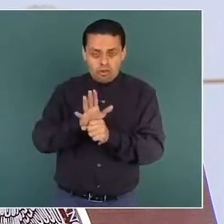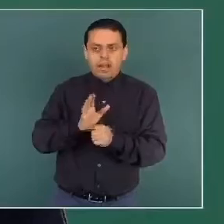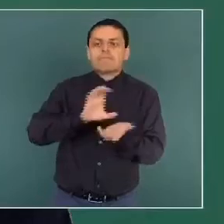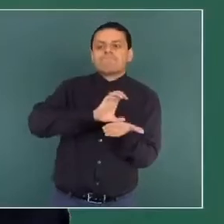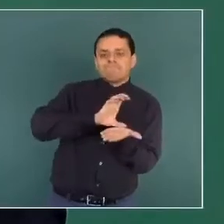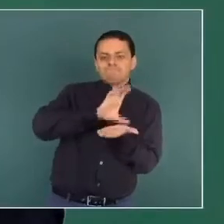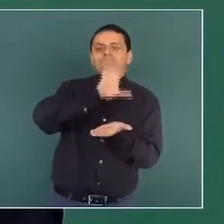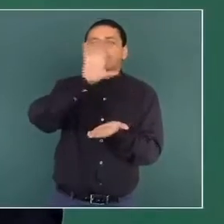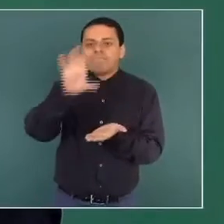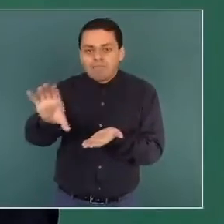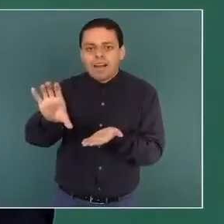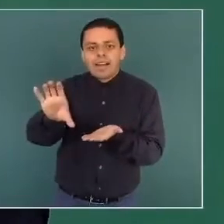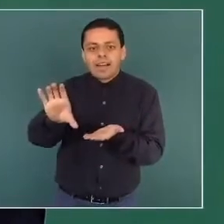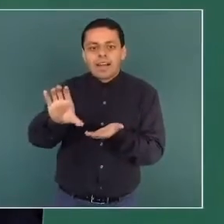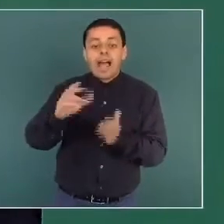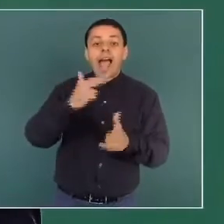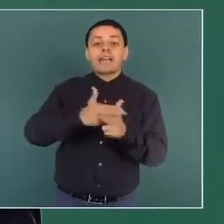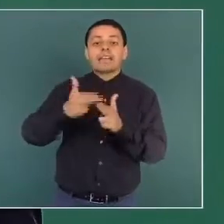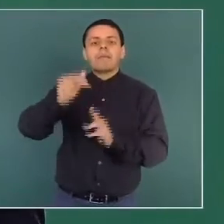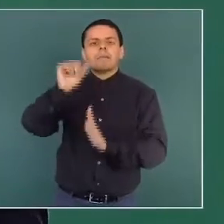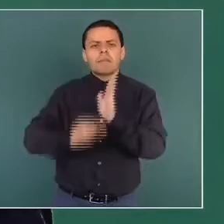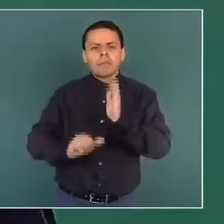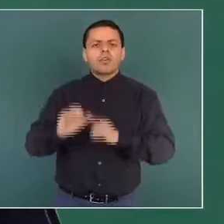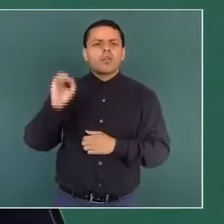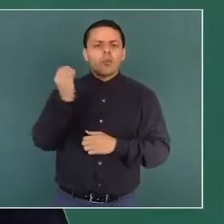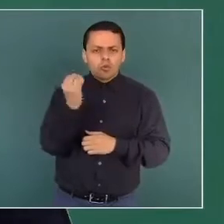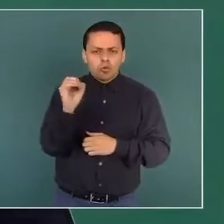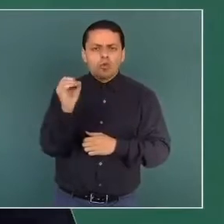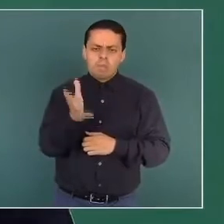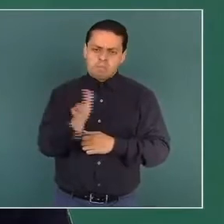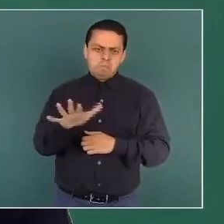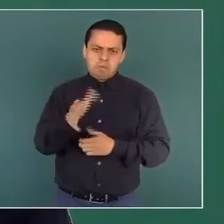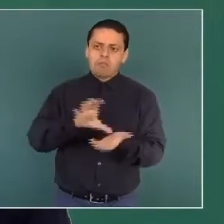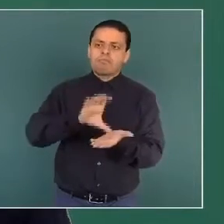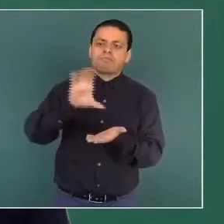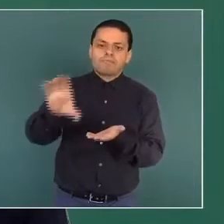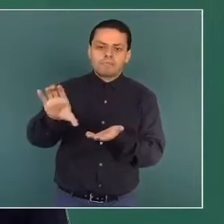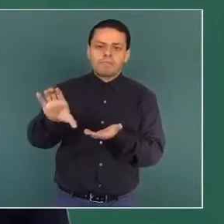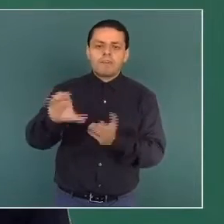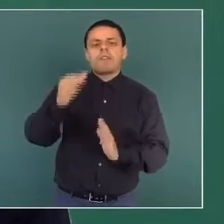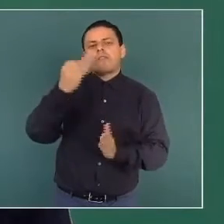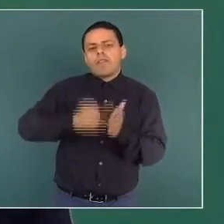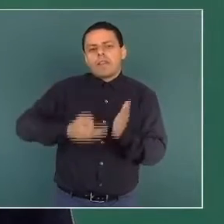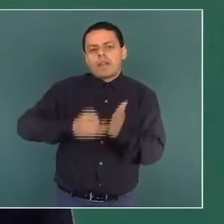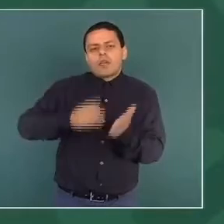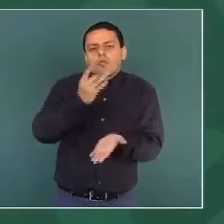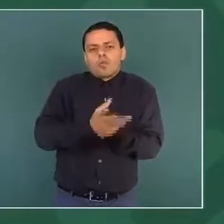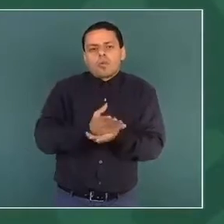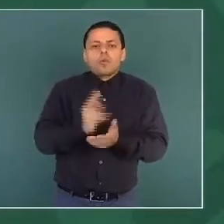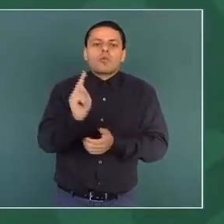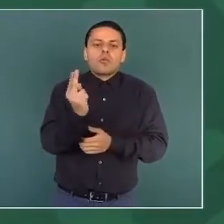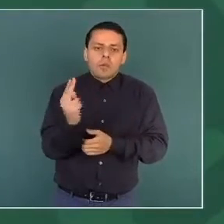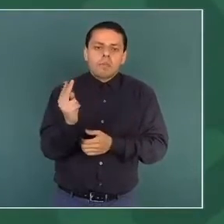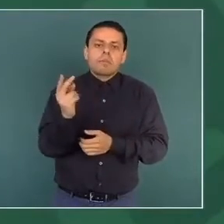mes de octubre. Solo falta cubrir noviembre y diciembre.